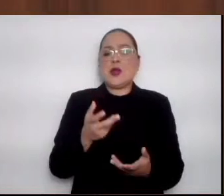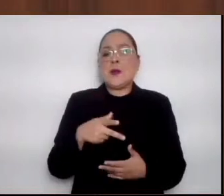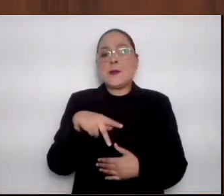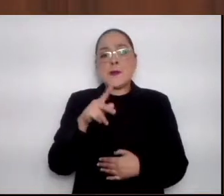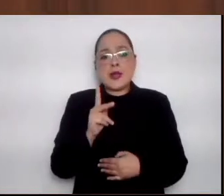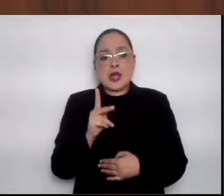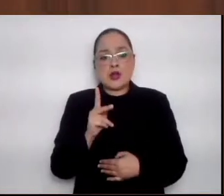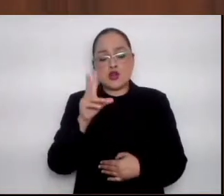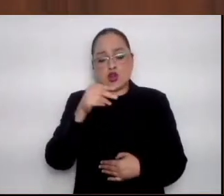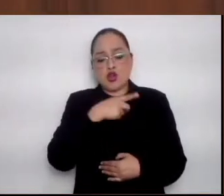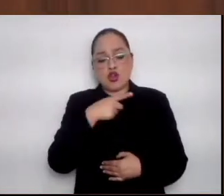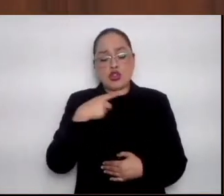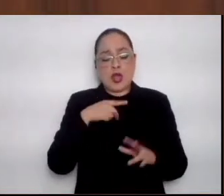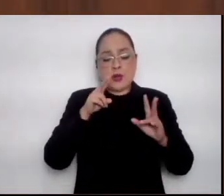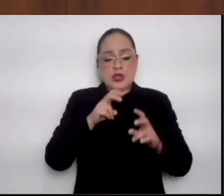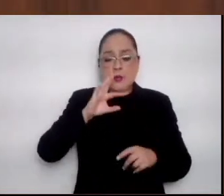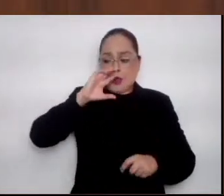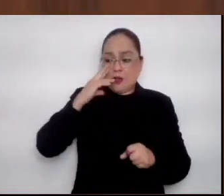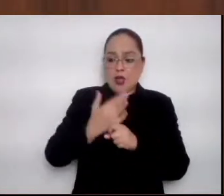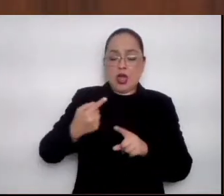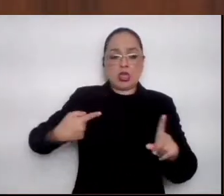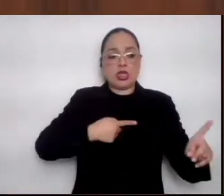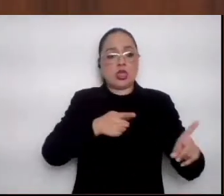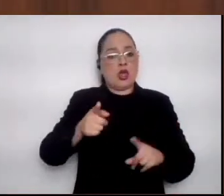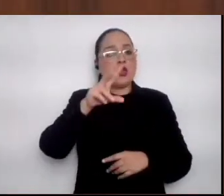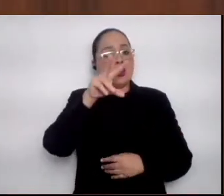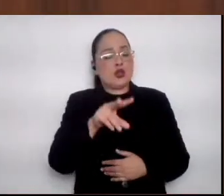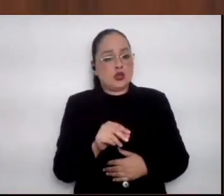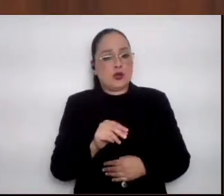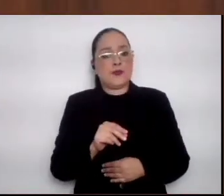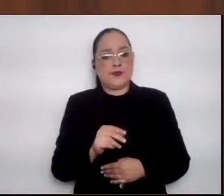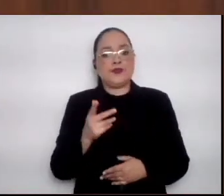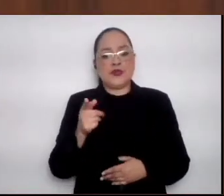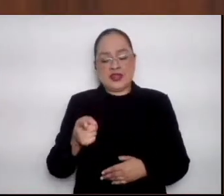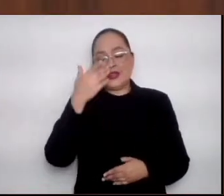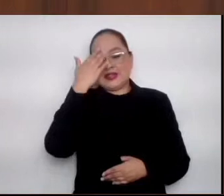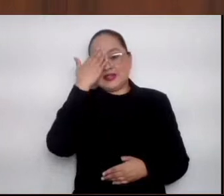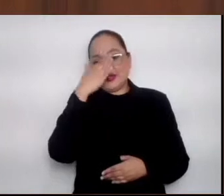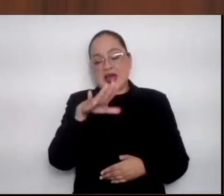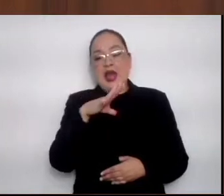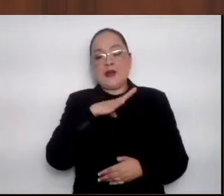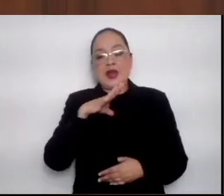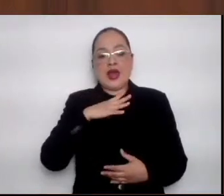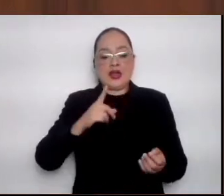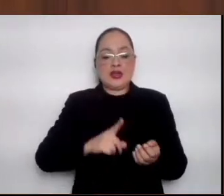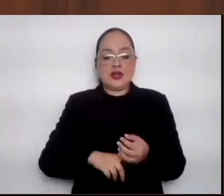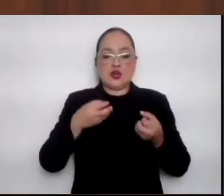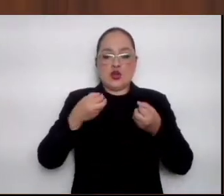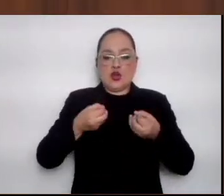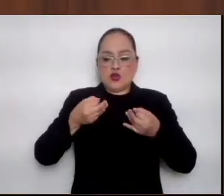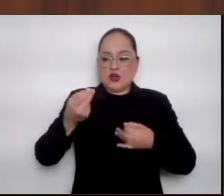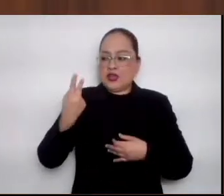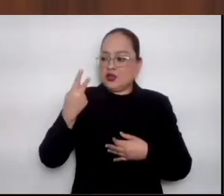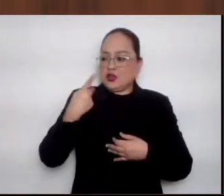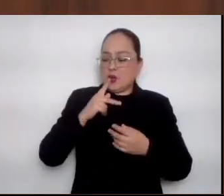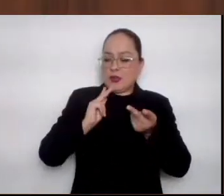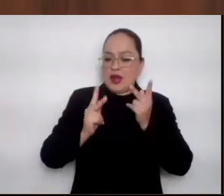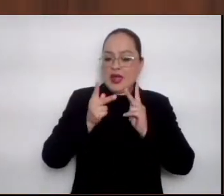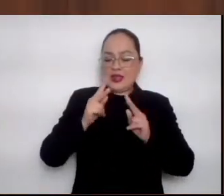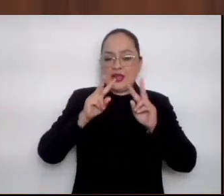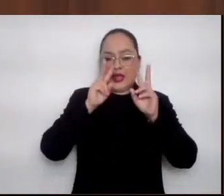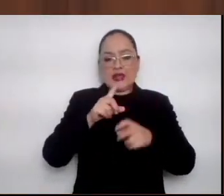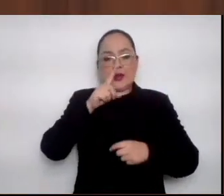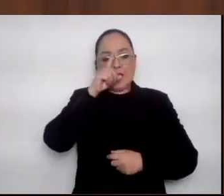evadir responsabilidades de cada uno de los órdenes de gobierno, ustedes lo saben muy bien, estuvimos en la oficina platicando la situación del agua,